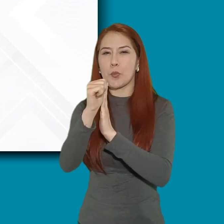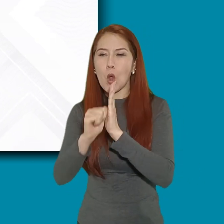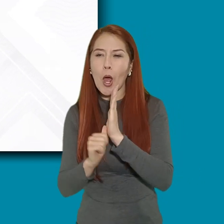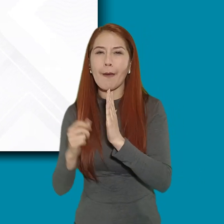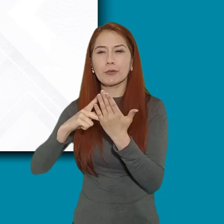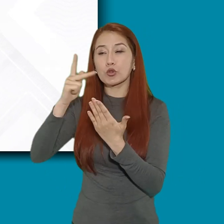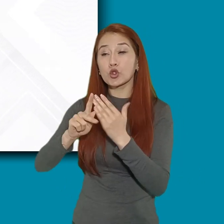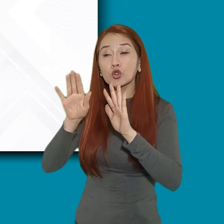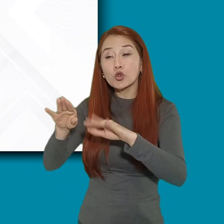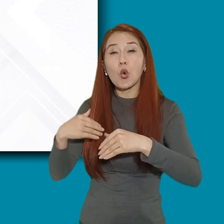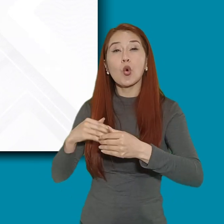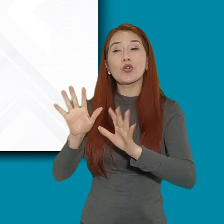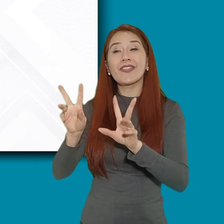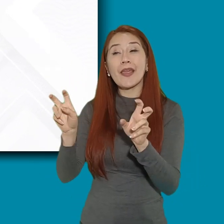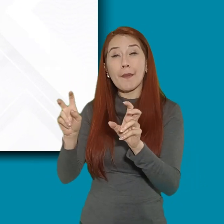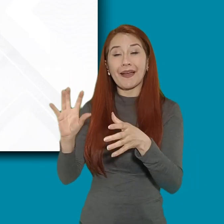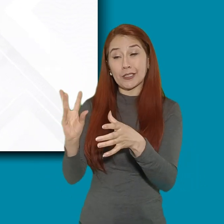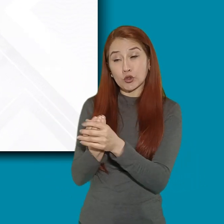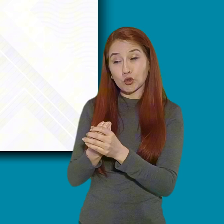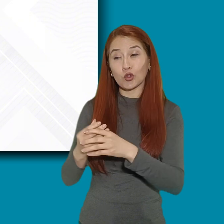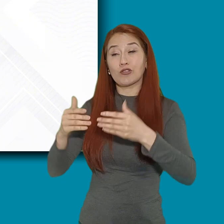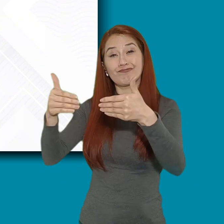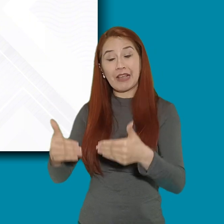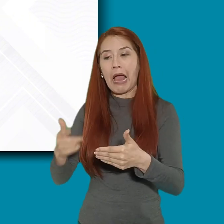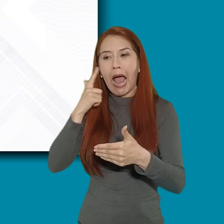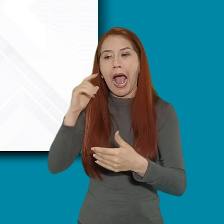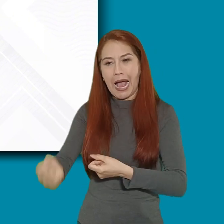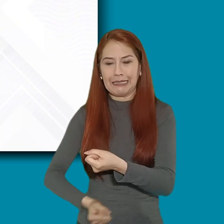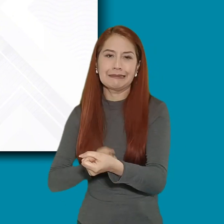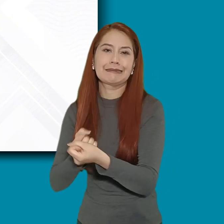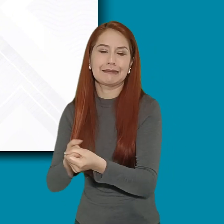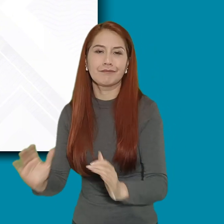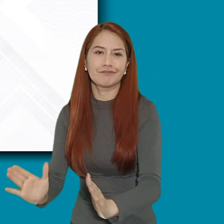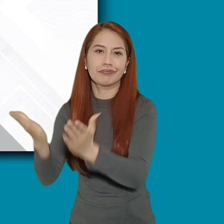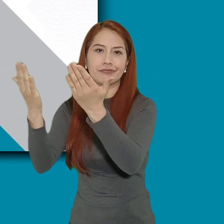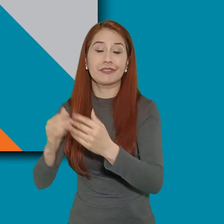inclusivos, además de mejorar al sistema de discapacidad.